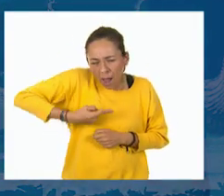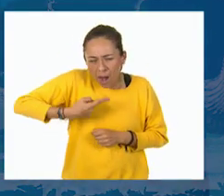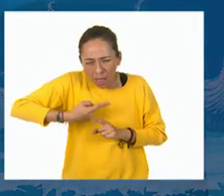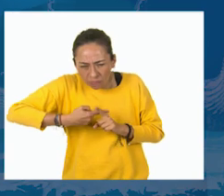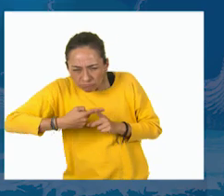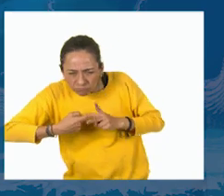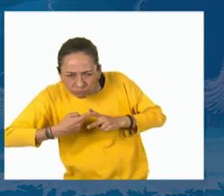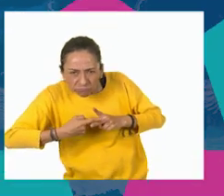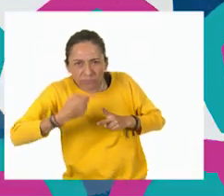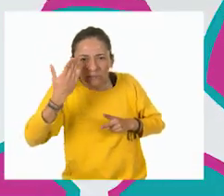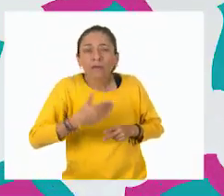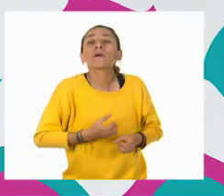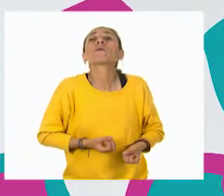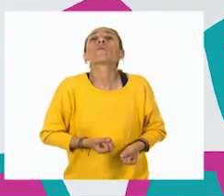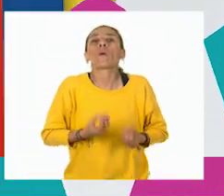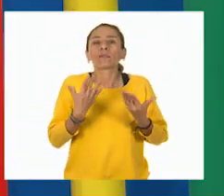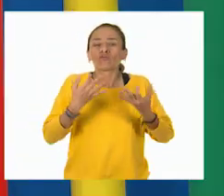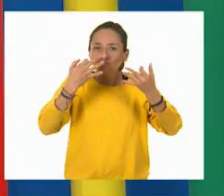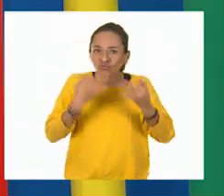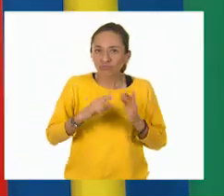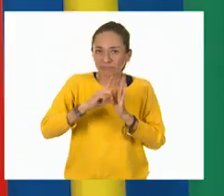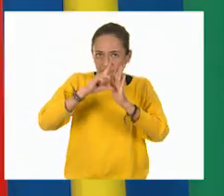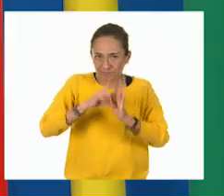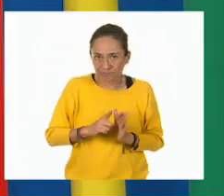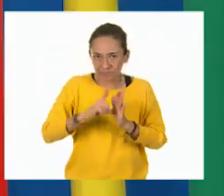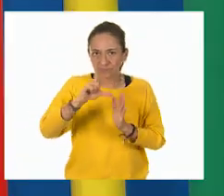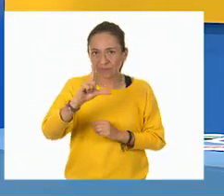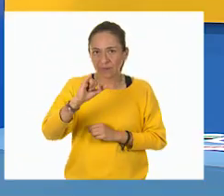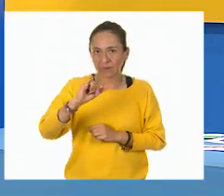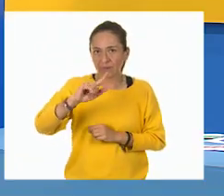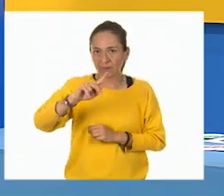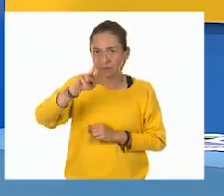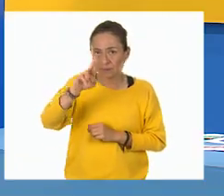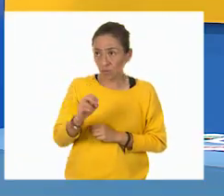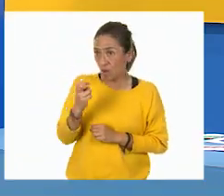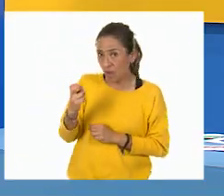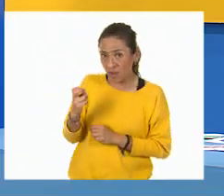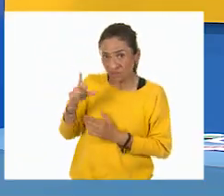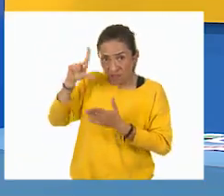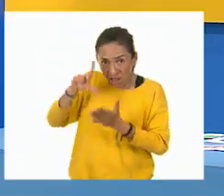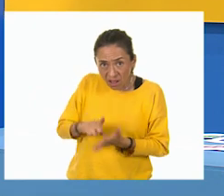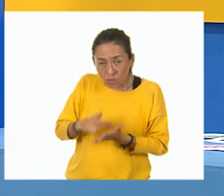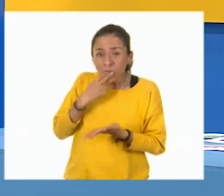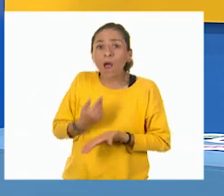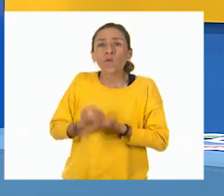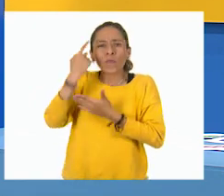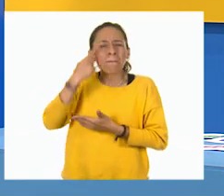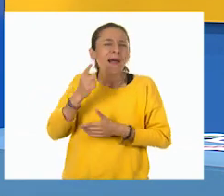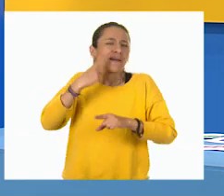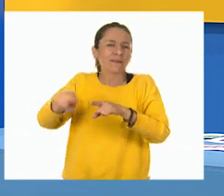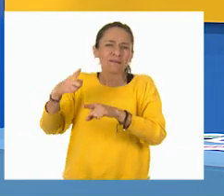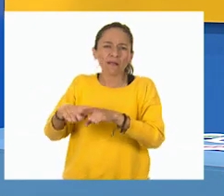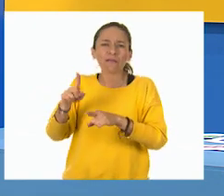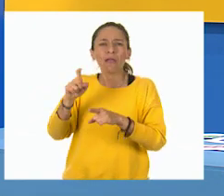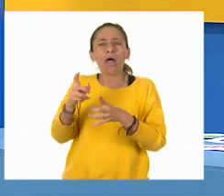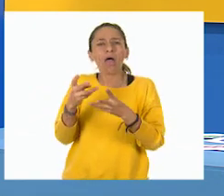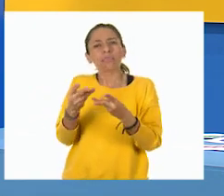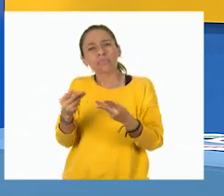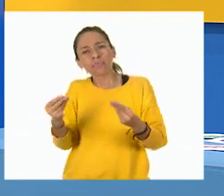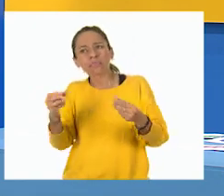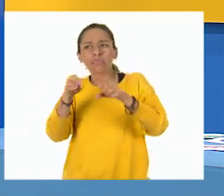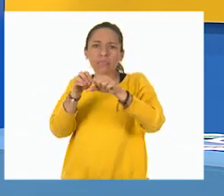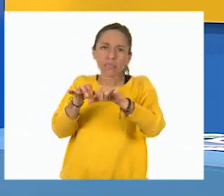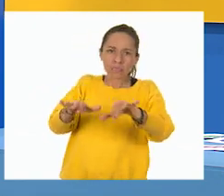Entonces, ¿con el litro solo podemos medir líquidos? Así es. Ahora, ¿podrían darme algunos